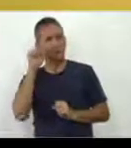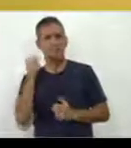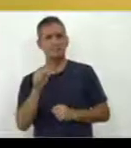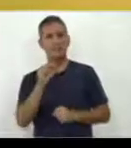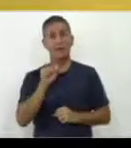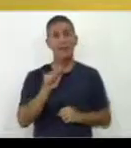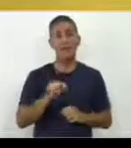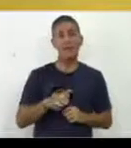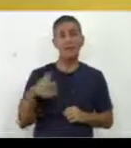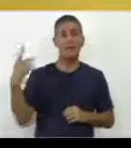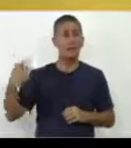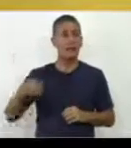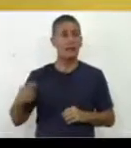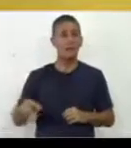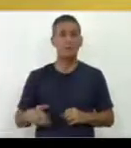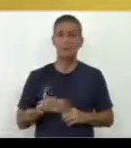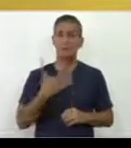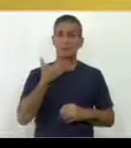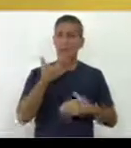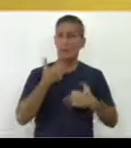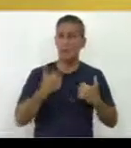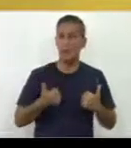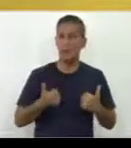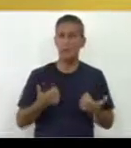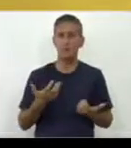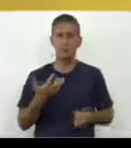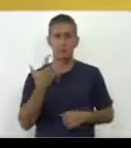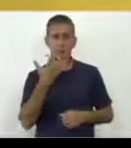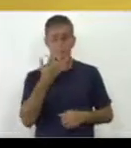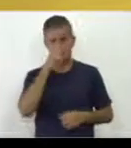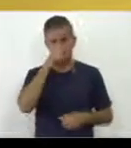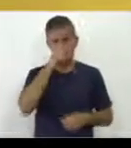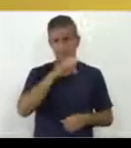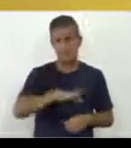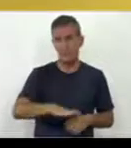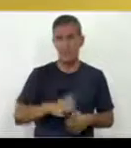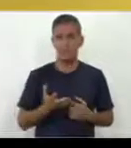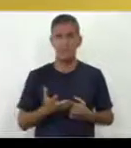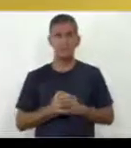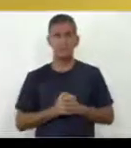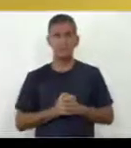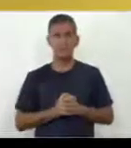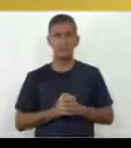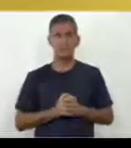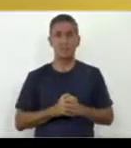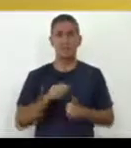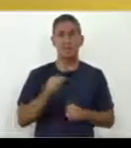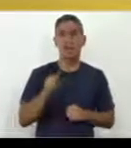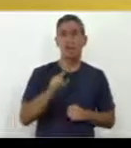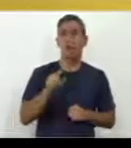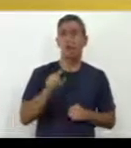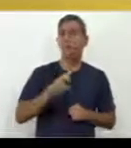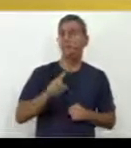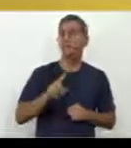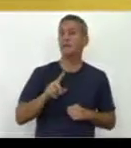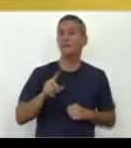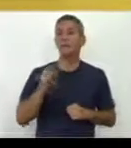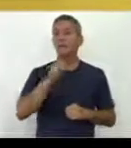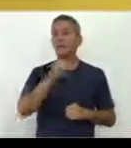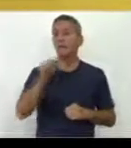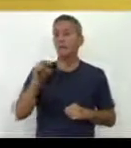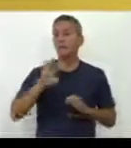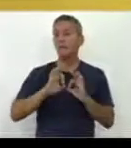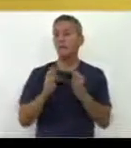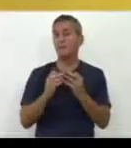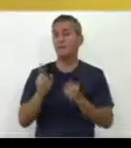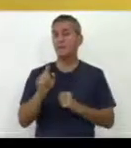esto es muy conveniente, porque entonces usted no tiene que invertir buscando muchos audiovisuales, sino sacarle partido a los